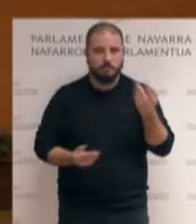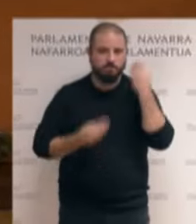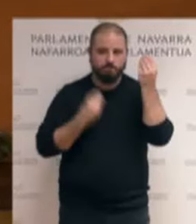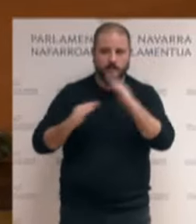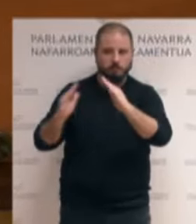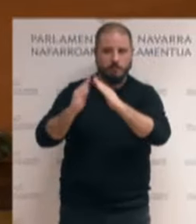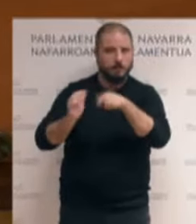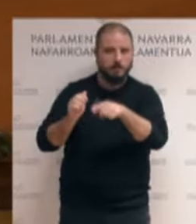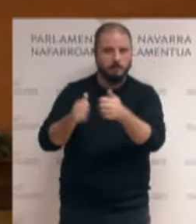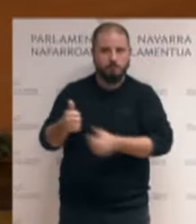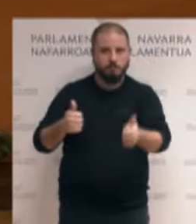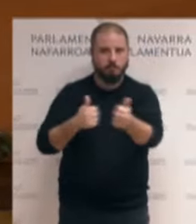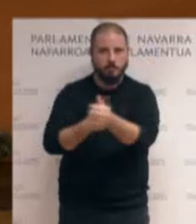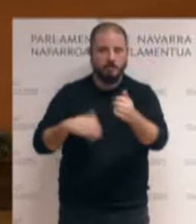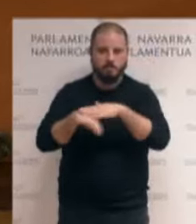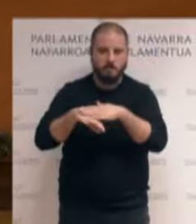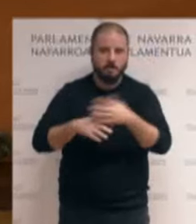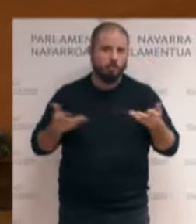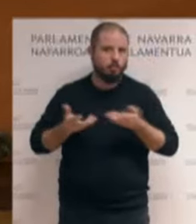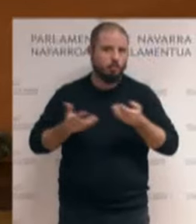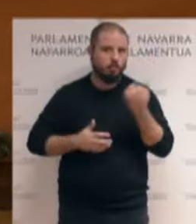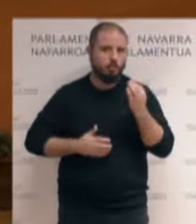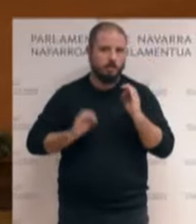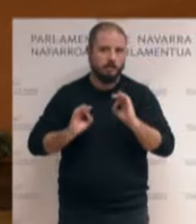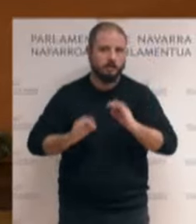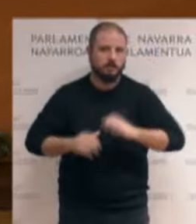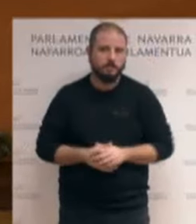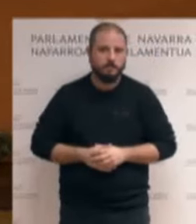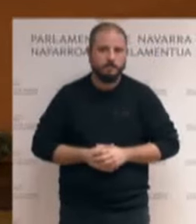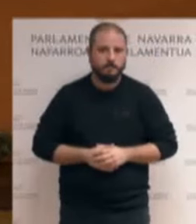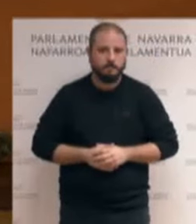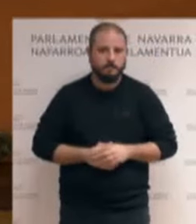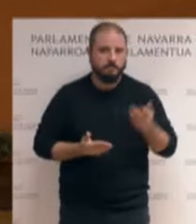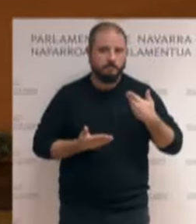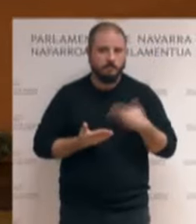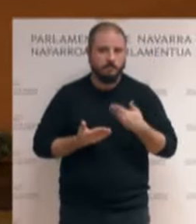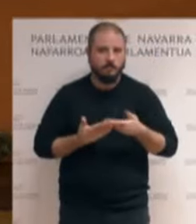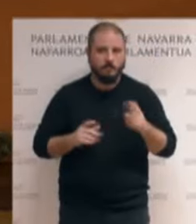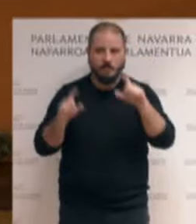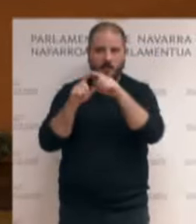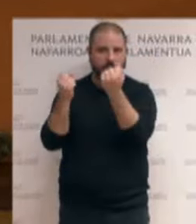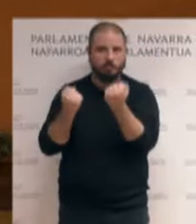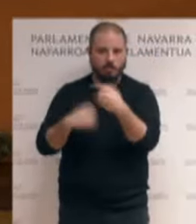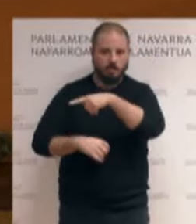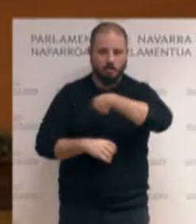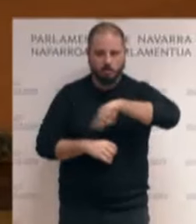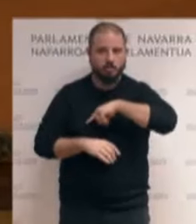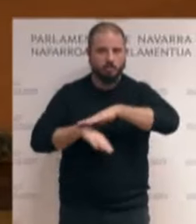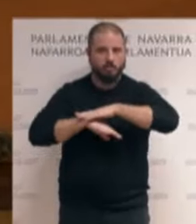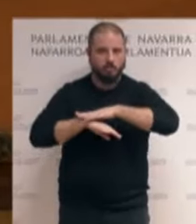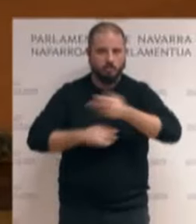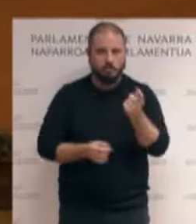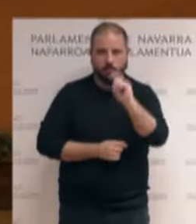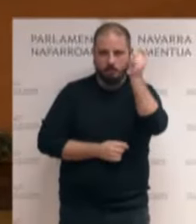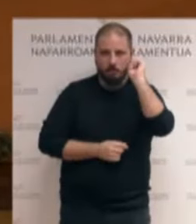una cuestión esencial y urgente. Y así lo estamos demostrando en las diferentes instituciones donde gobernamos. En Pamplona,